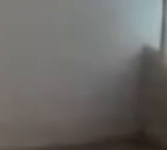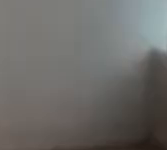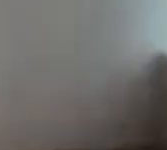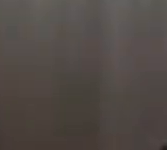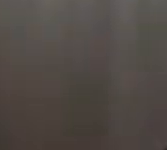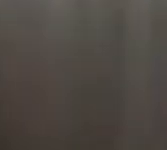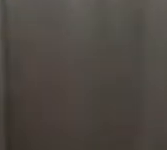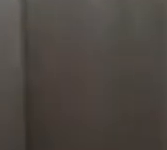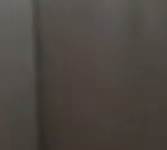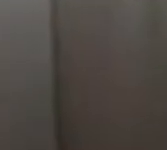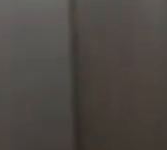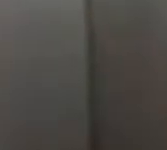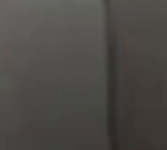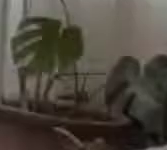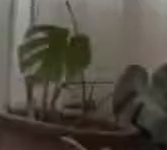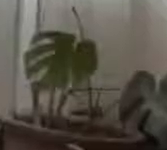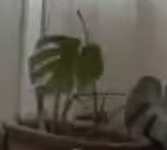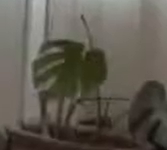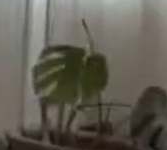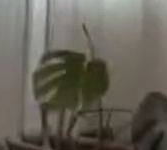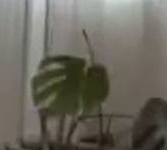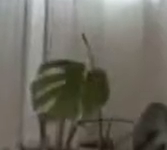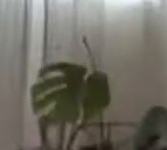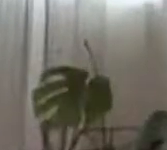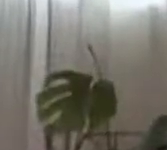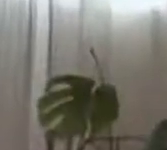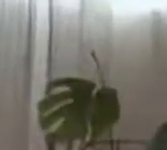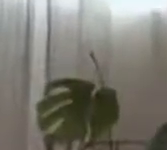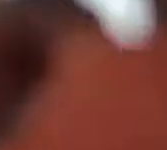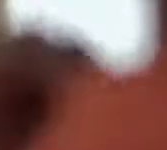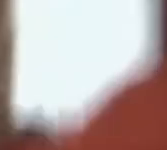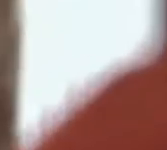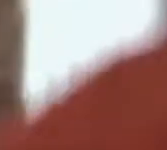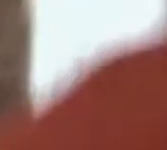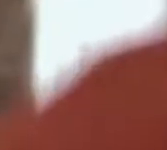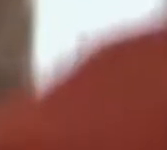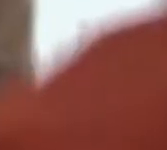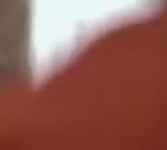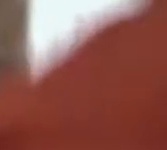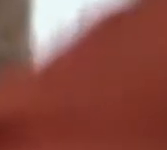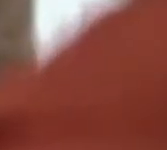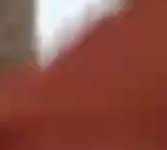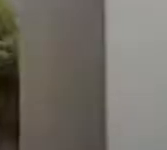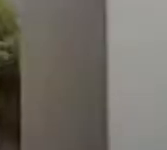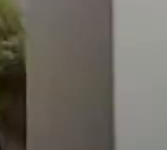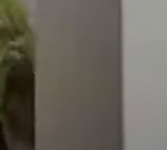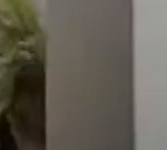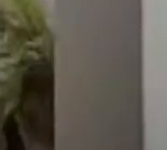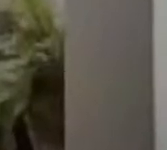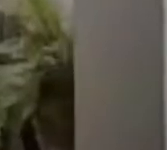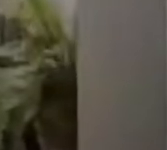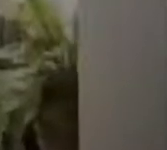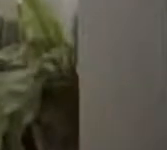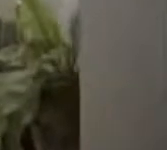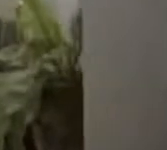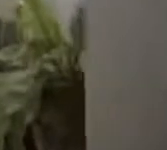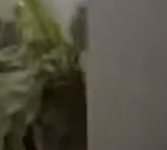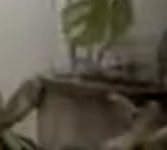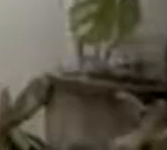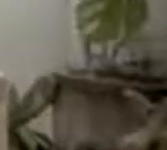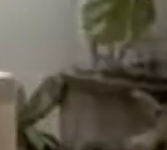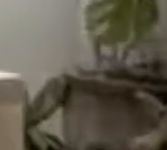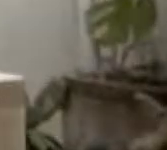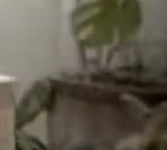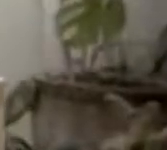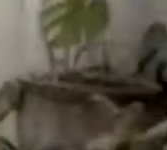malas decisiones. Porque ellos no cambiaron. Se quedaron en el pasado y eso le está haciendo mucho daño al país. Sigamos cambiando por el bien de